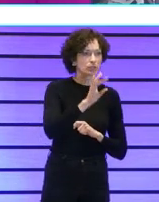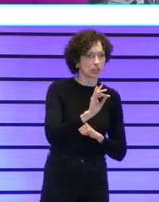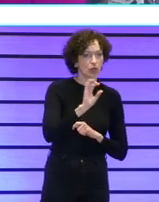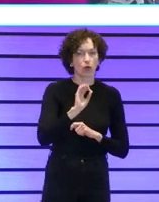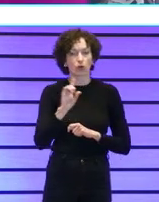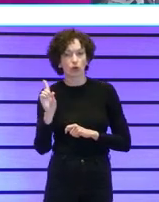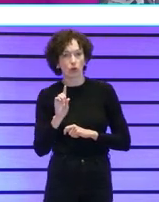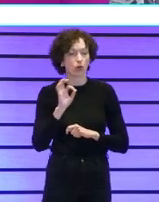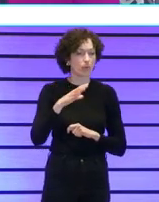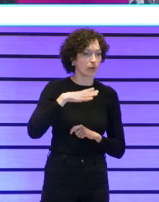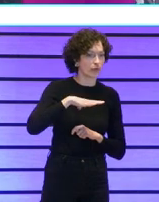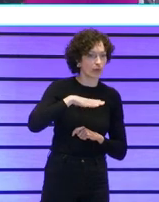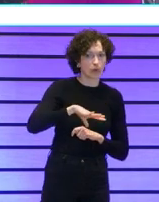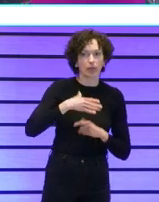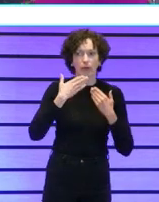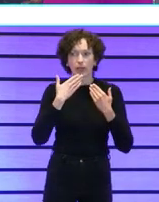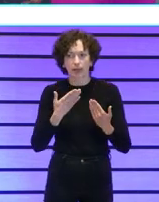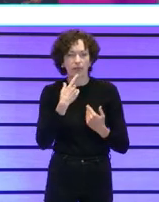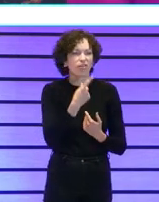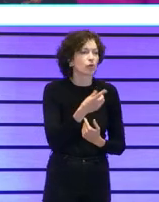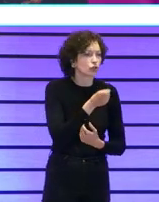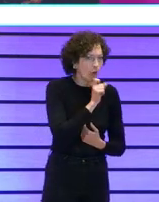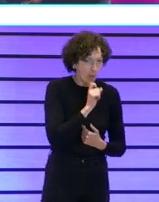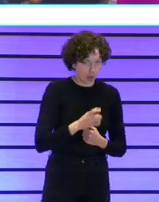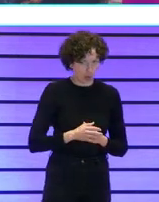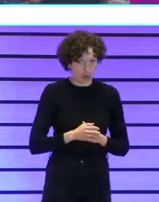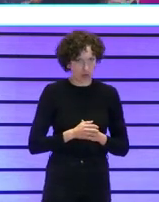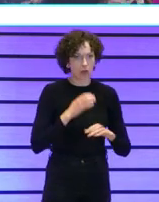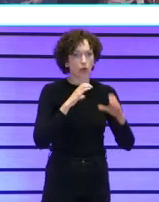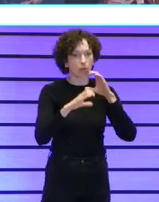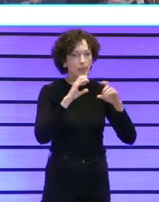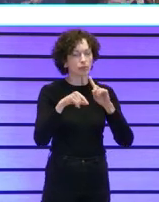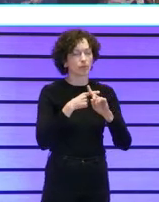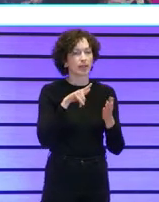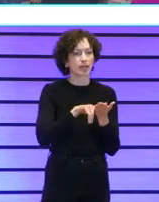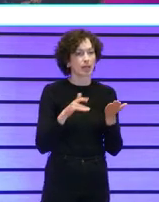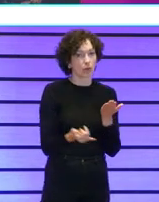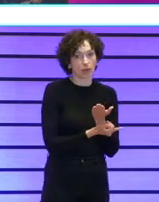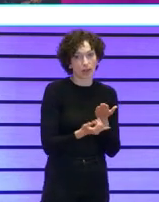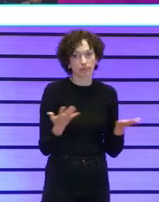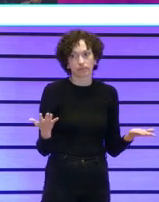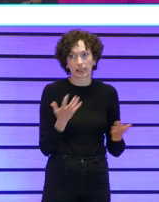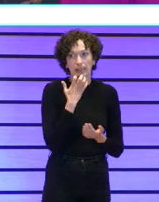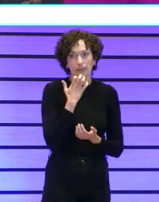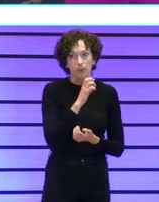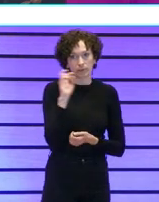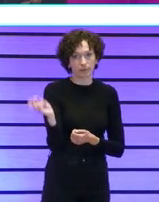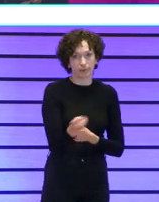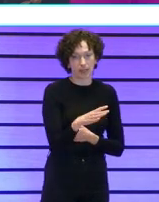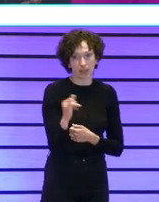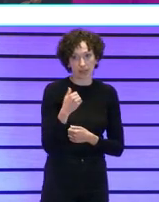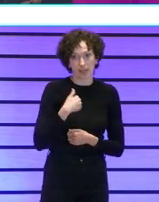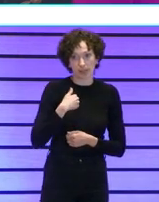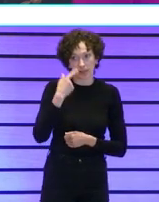¿cómo decimos por favor? ¿cómo decimos gracias? la comunicación y el lenguaje bueno no os voy a poner ejemplos ya habéis visto lo